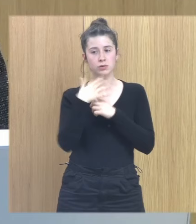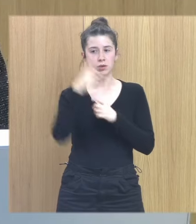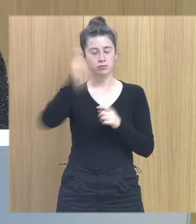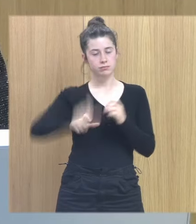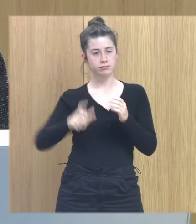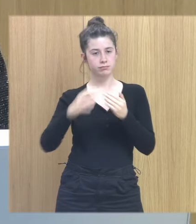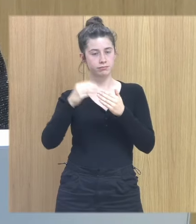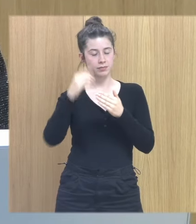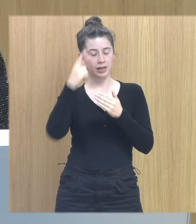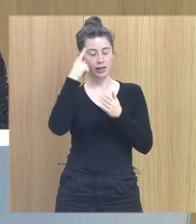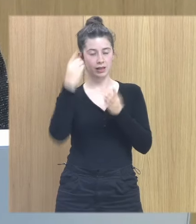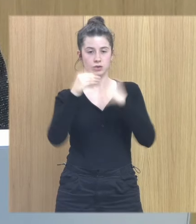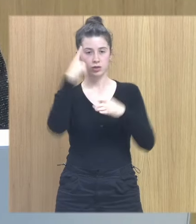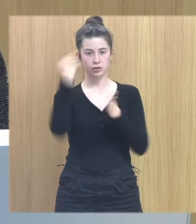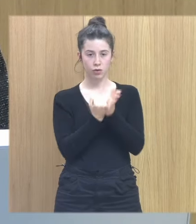confrontación es